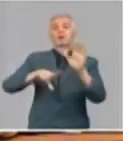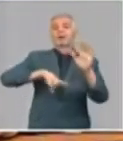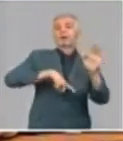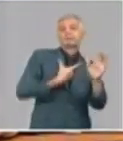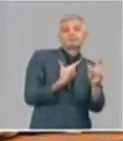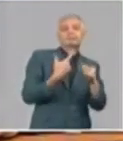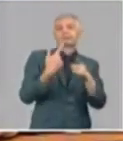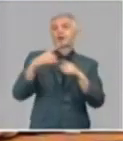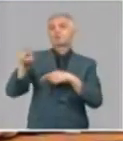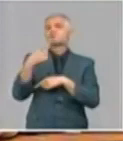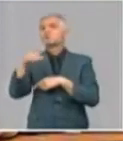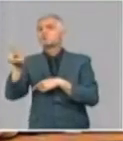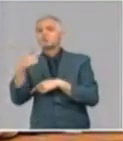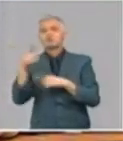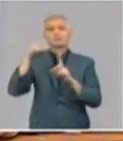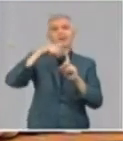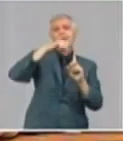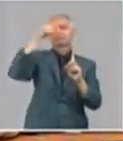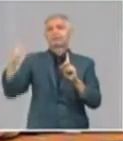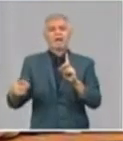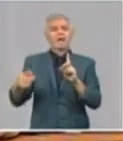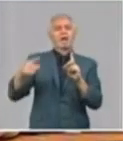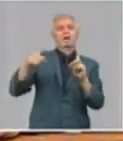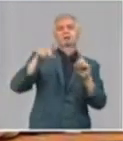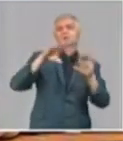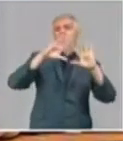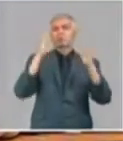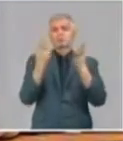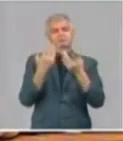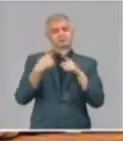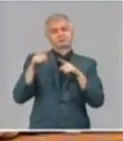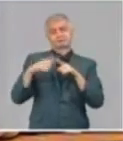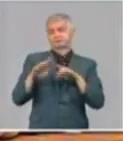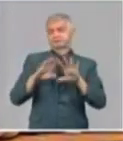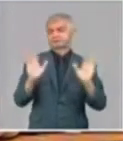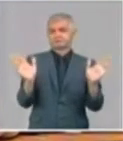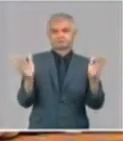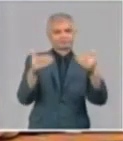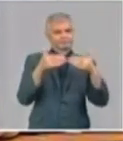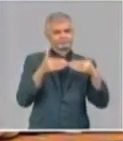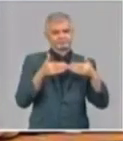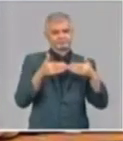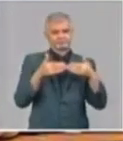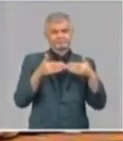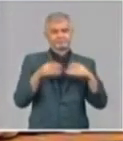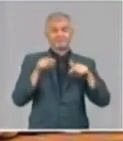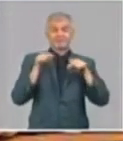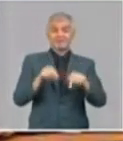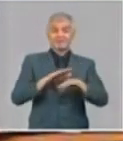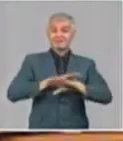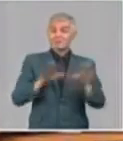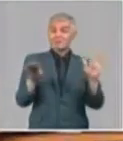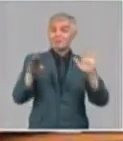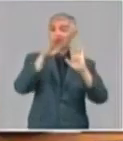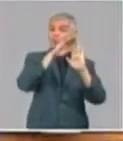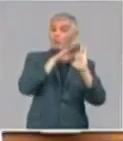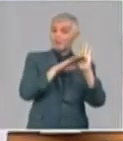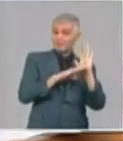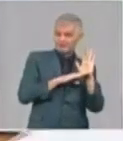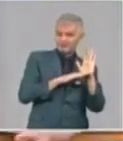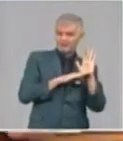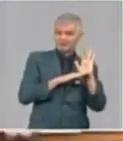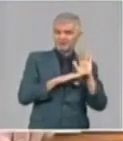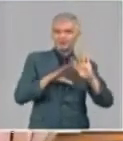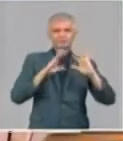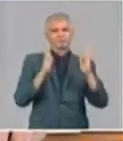música, los espectáculos y las partes escénicas previstas en la programación cultural es decir, en cuanto a programación se cerraron